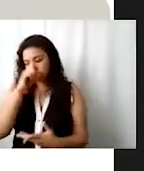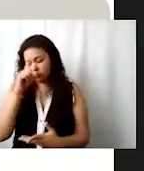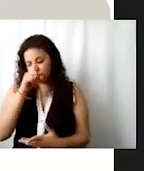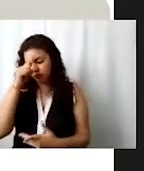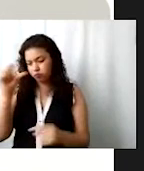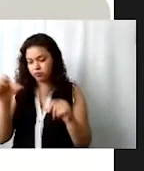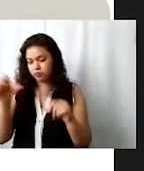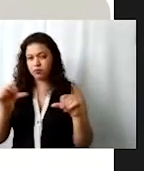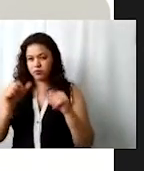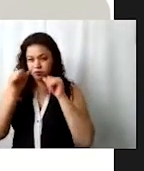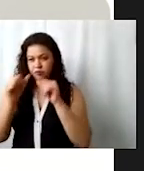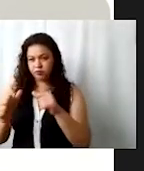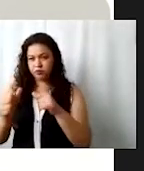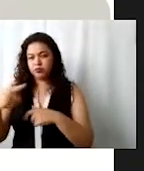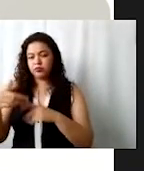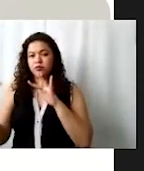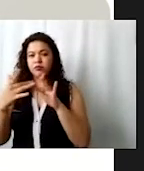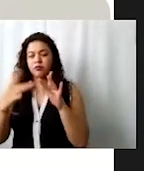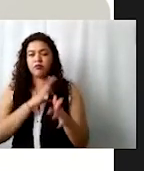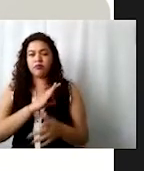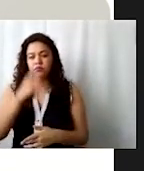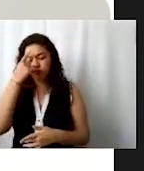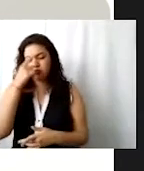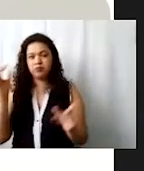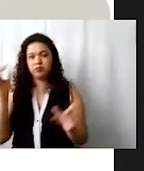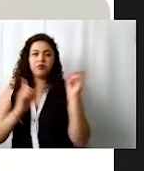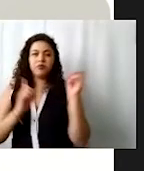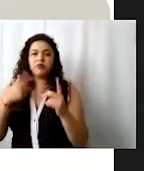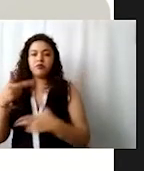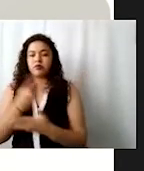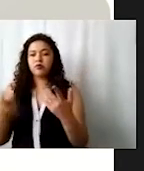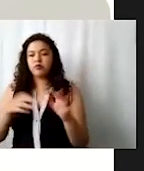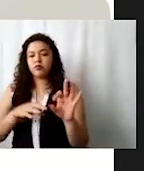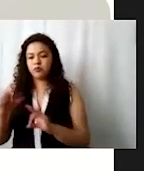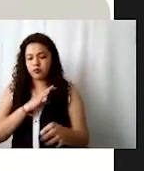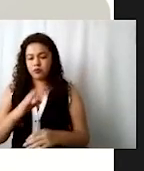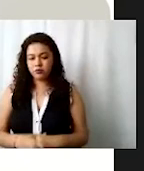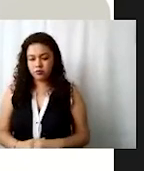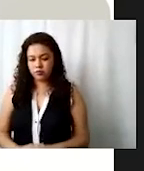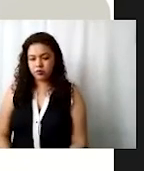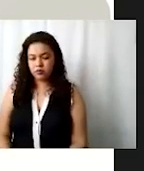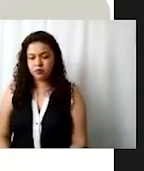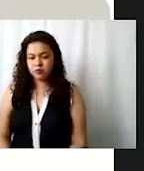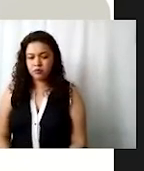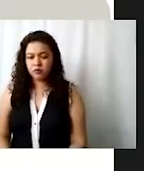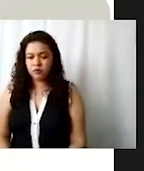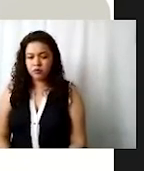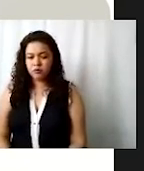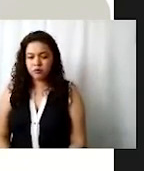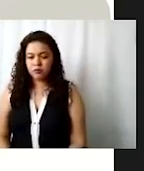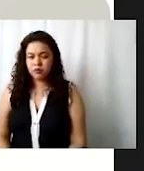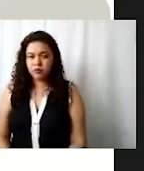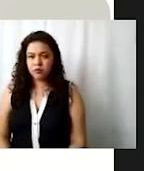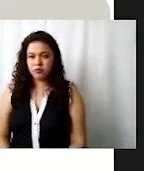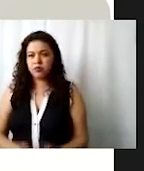asistencial con los que ustedes se pueden poner en contacto para cualquier duda de su programa de trabajo entonces esto sería